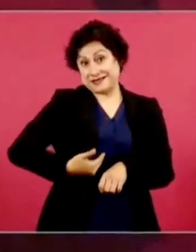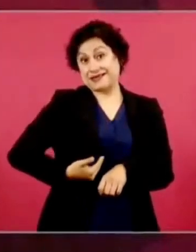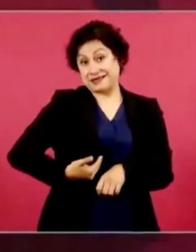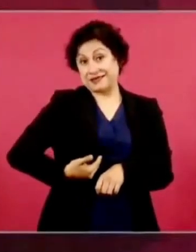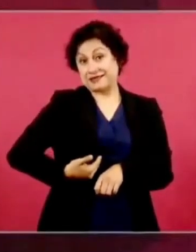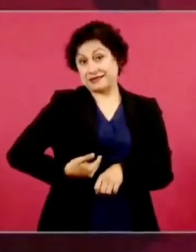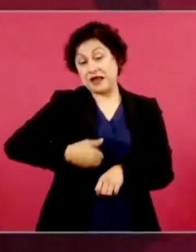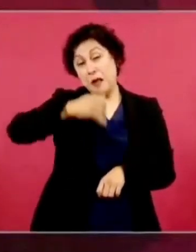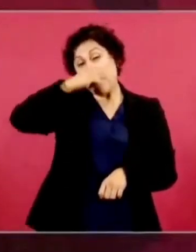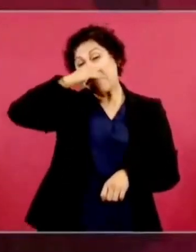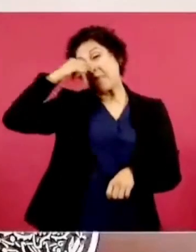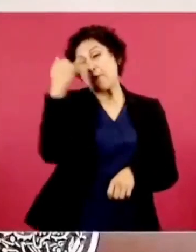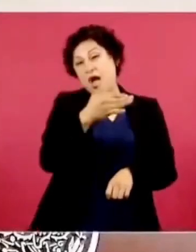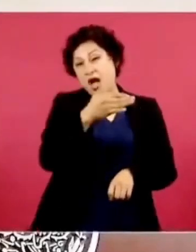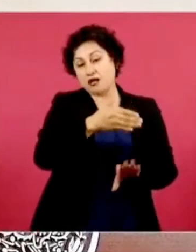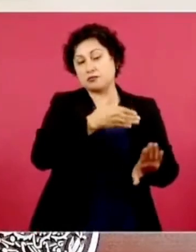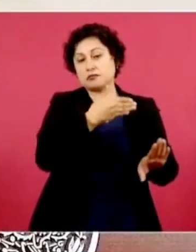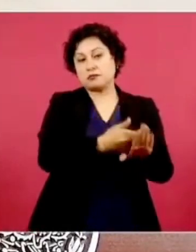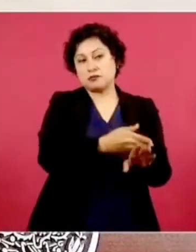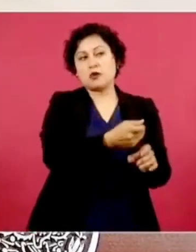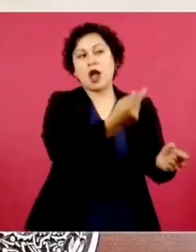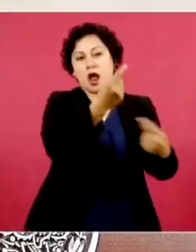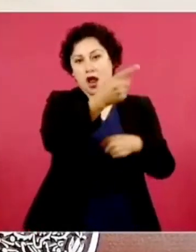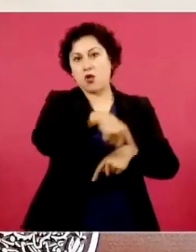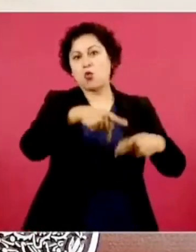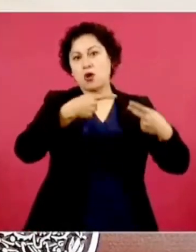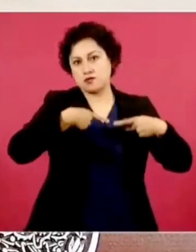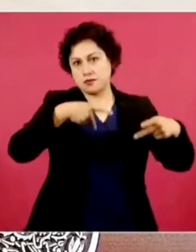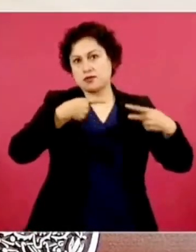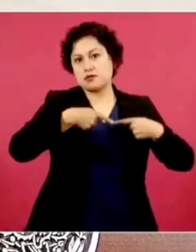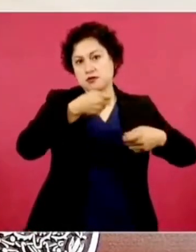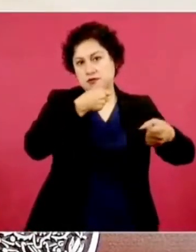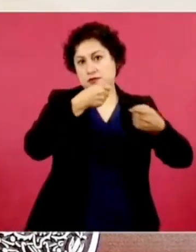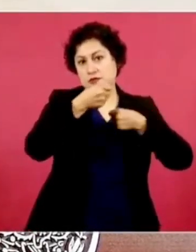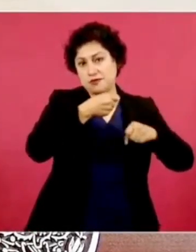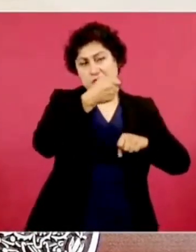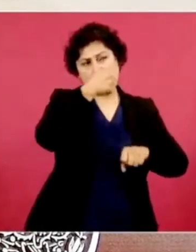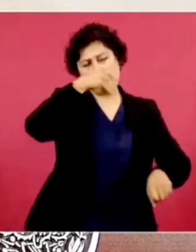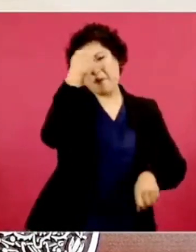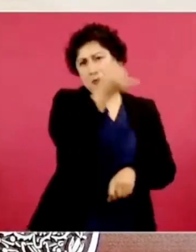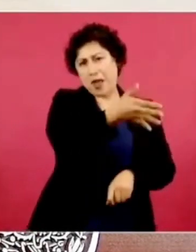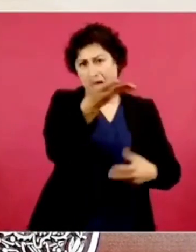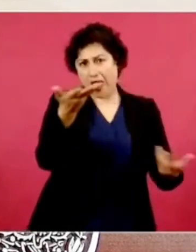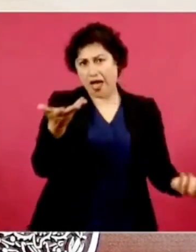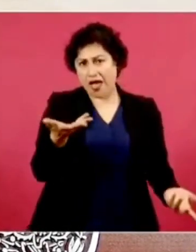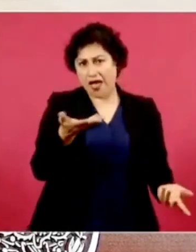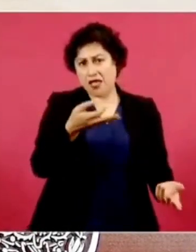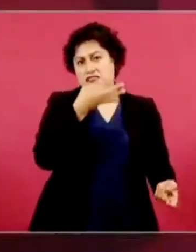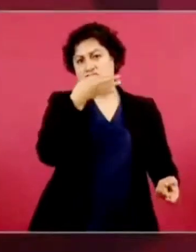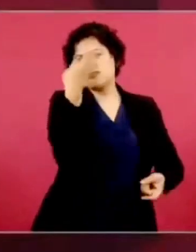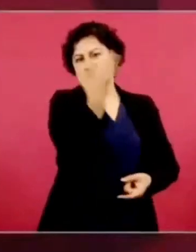groserías,